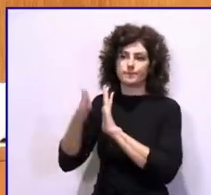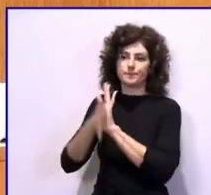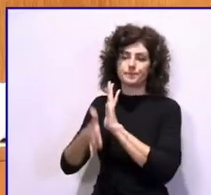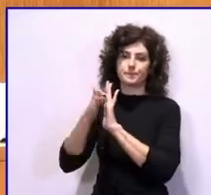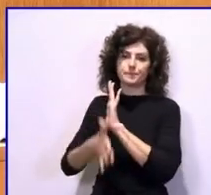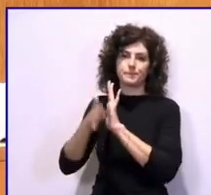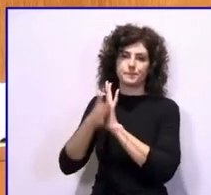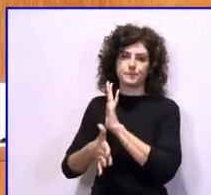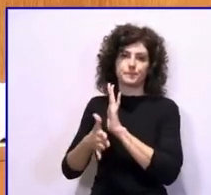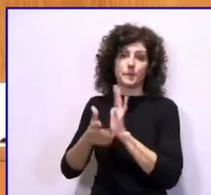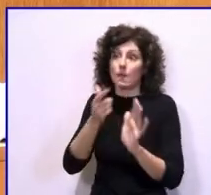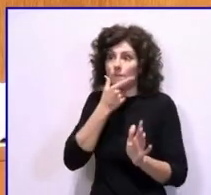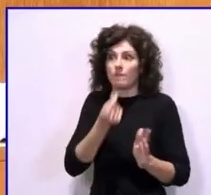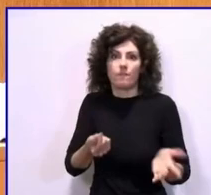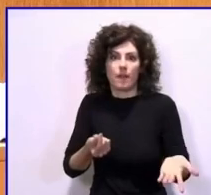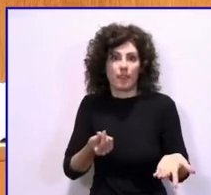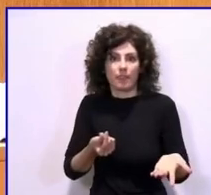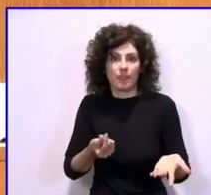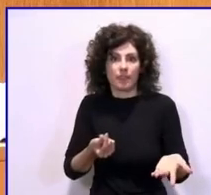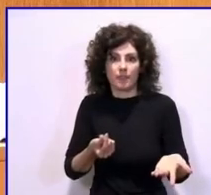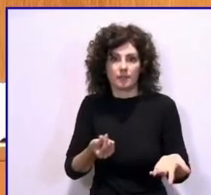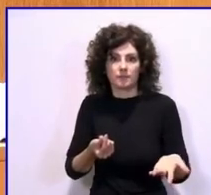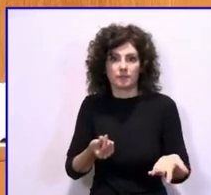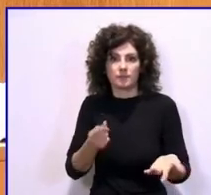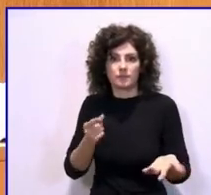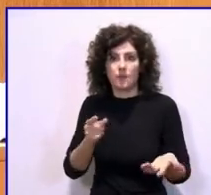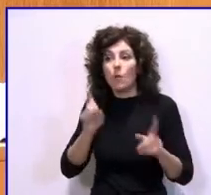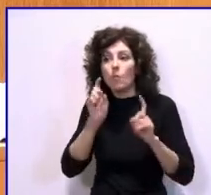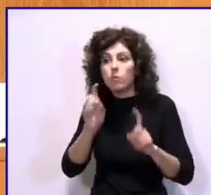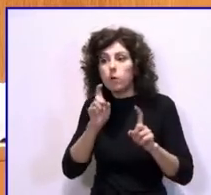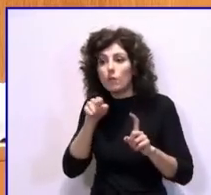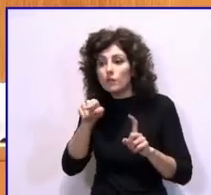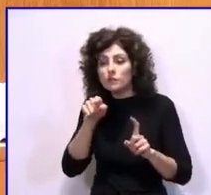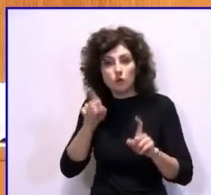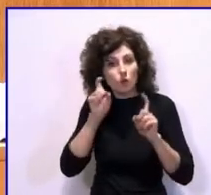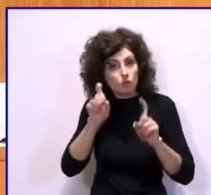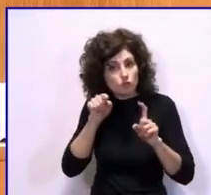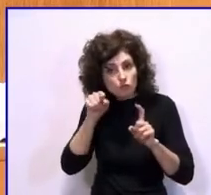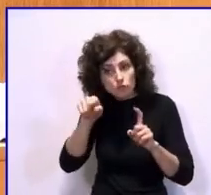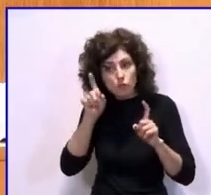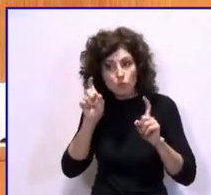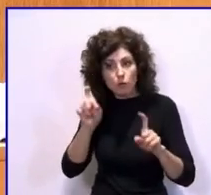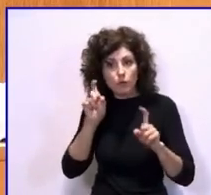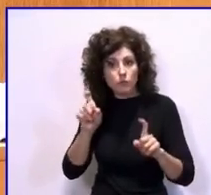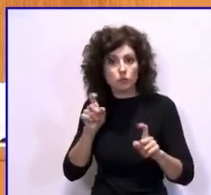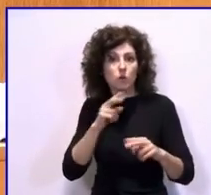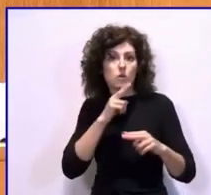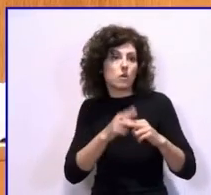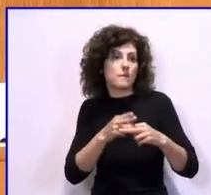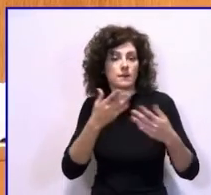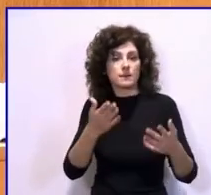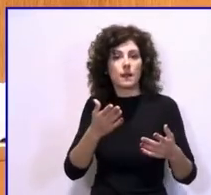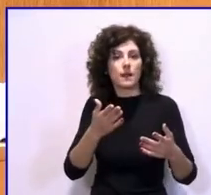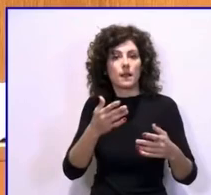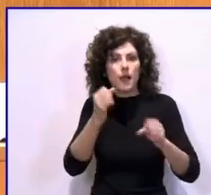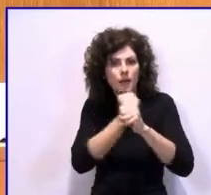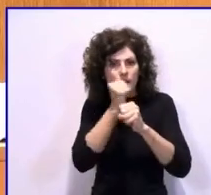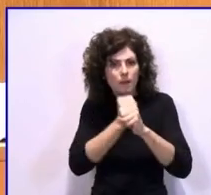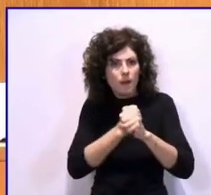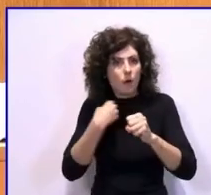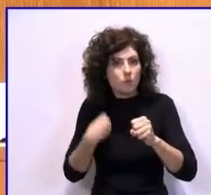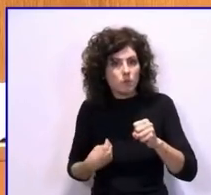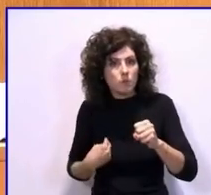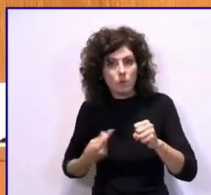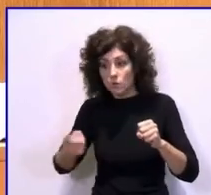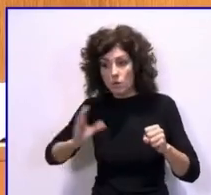sencillamente esto, que sus profesores, que su profesor fulanito, haciendo el mismo trabajo, no